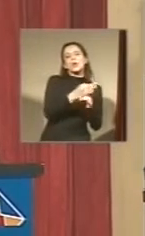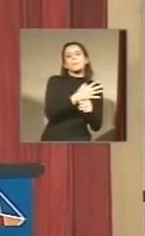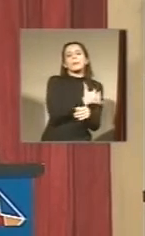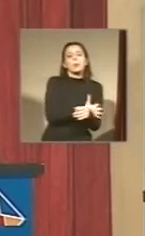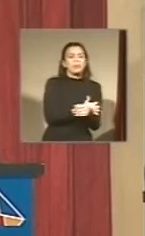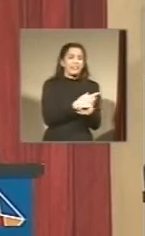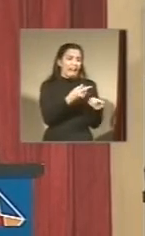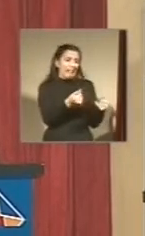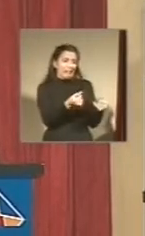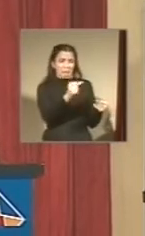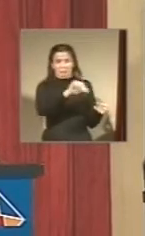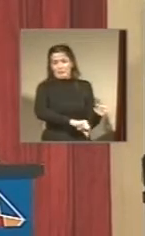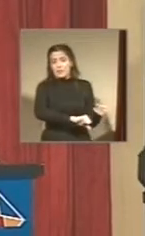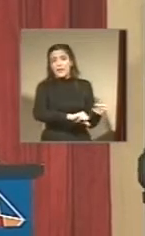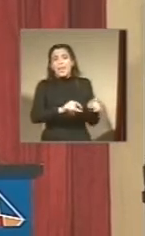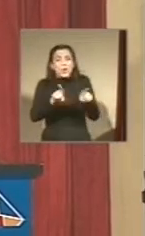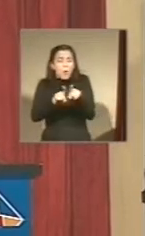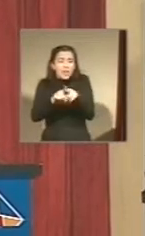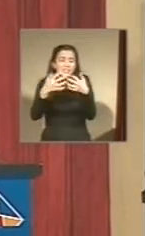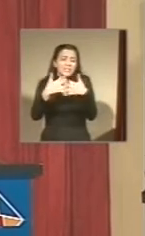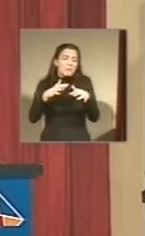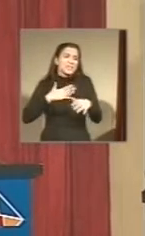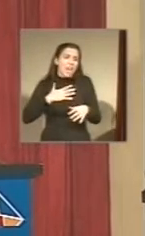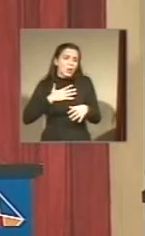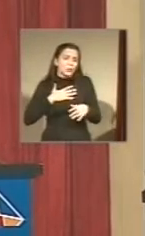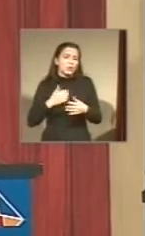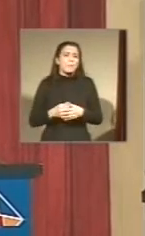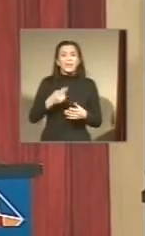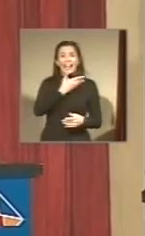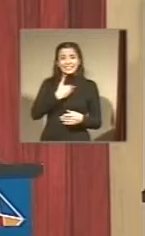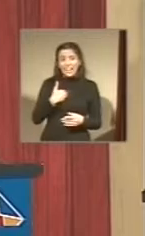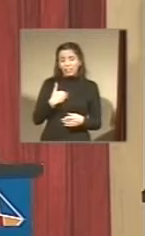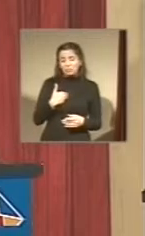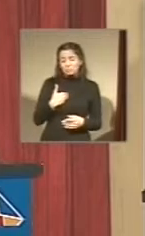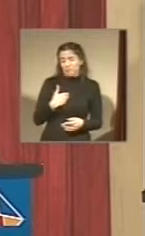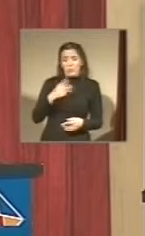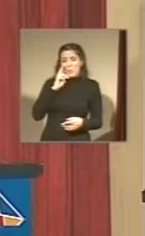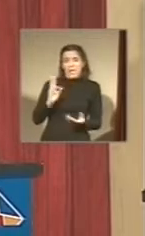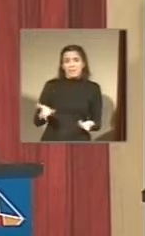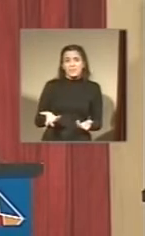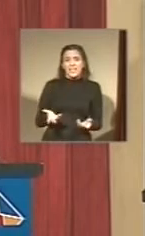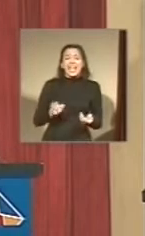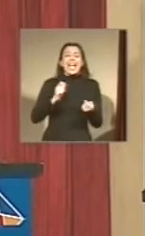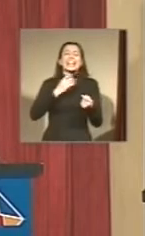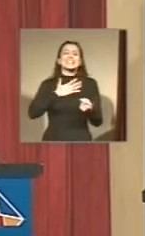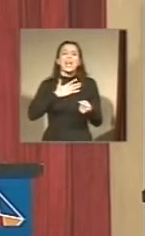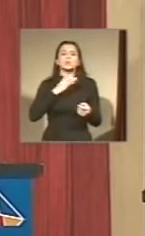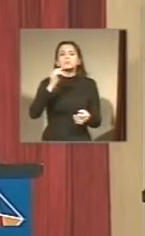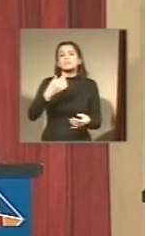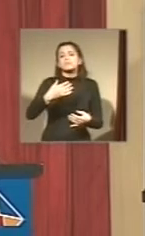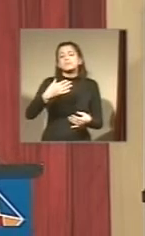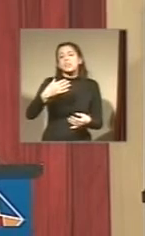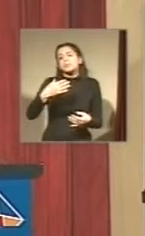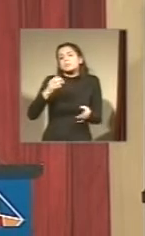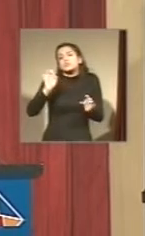salud es peor porque el Estado se ha retirado totalmente se ha transformado la salud en un simple negocio cuestión